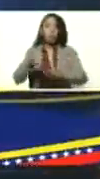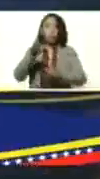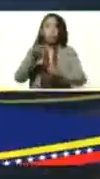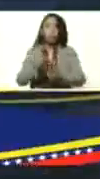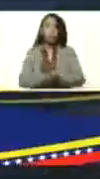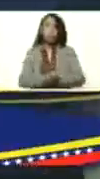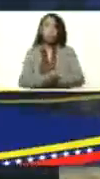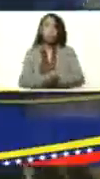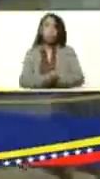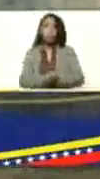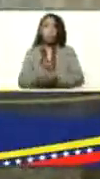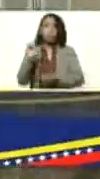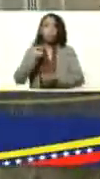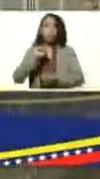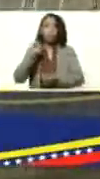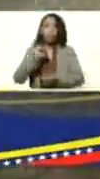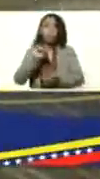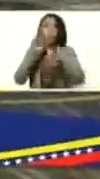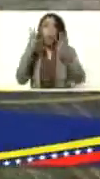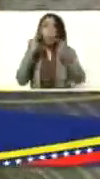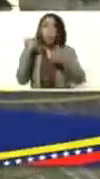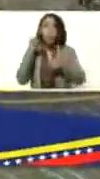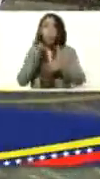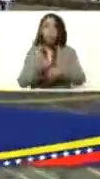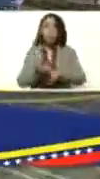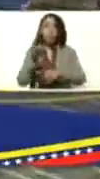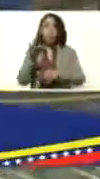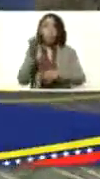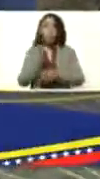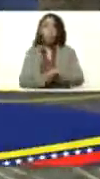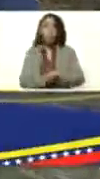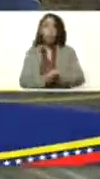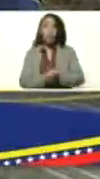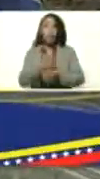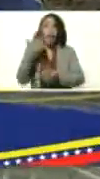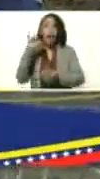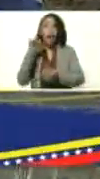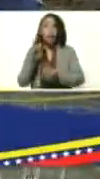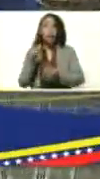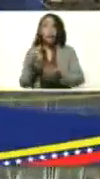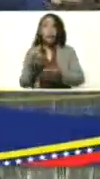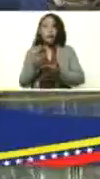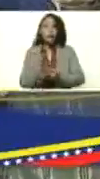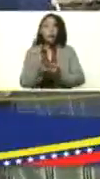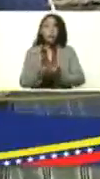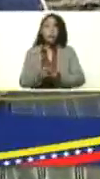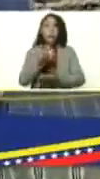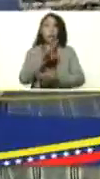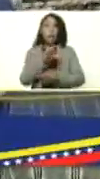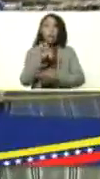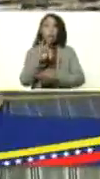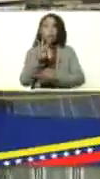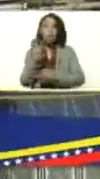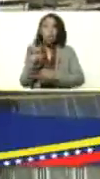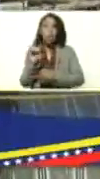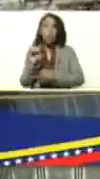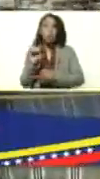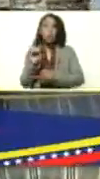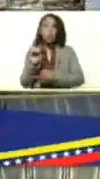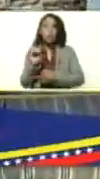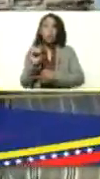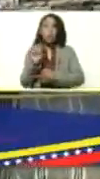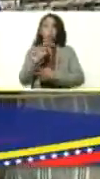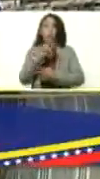Sí, estos animales tienen la particularidad de que tienen una ganancia de peso entre 350 y 400